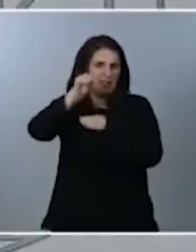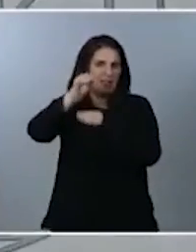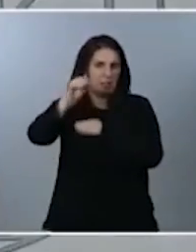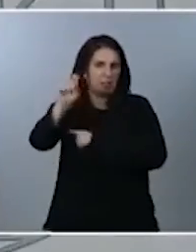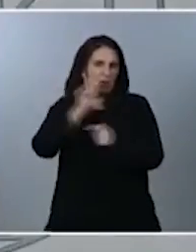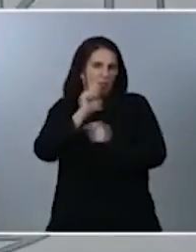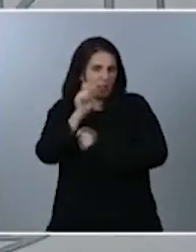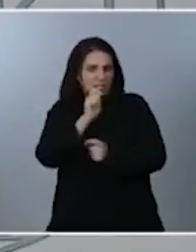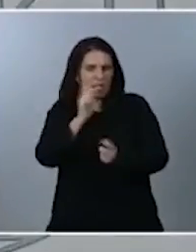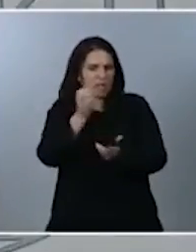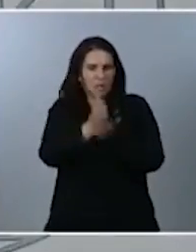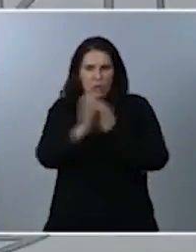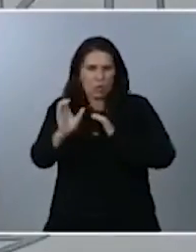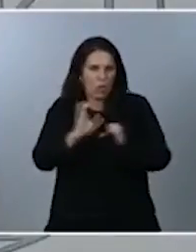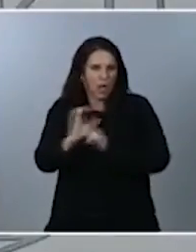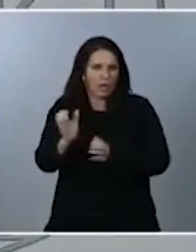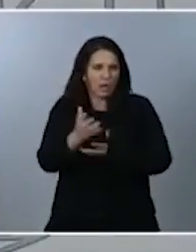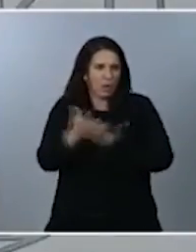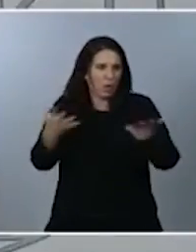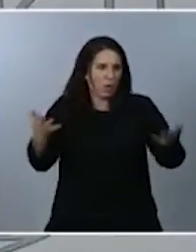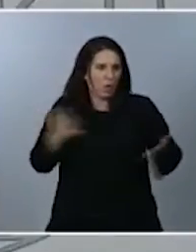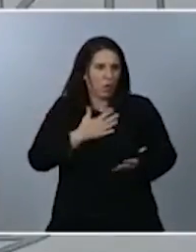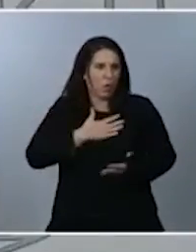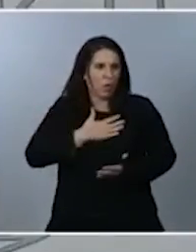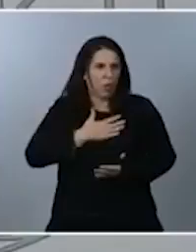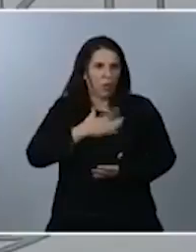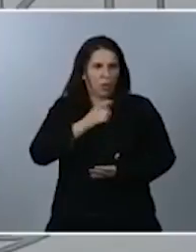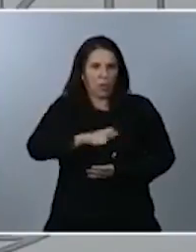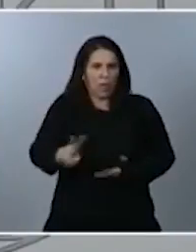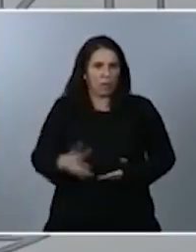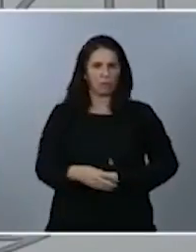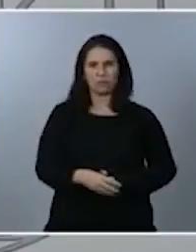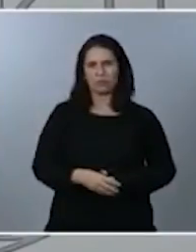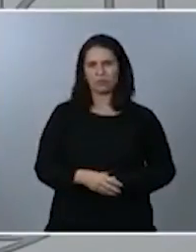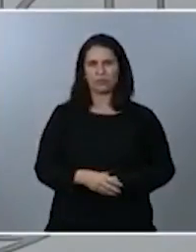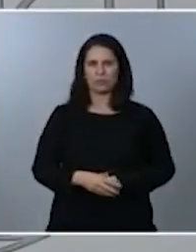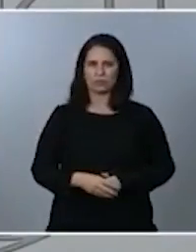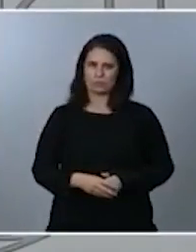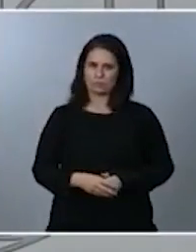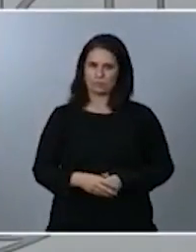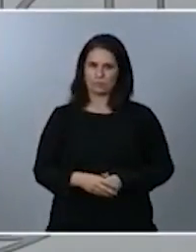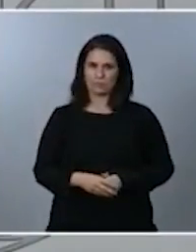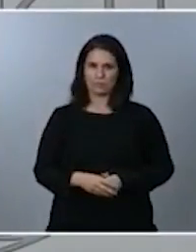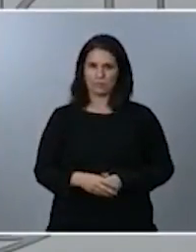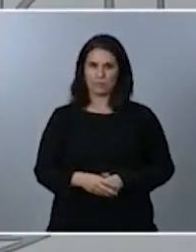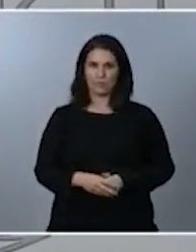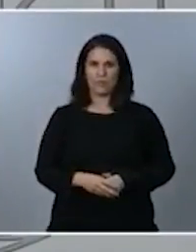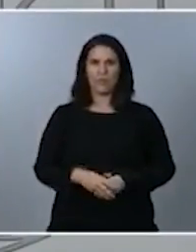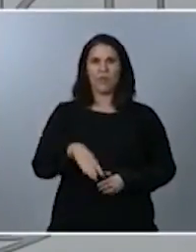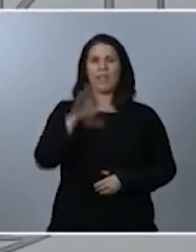medios de comunicación o por parte de los propios ciudadanos Cinco días Juan Deportillo